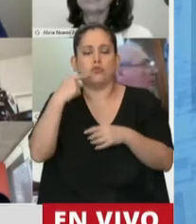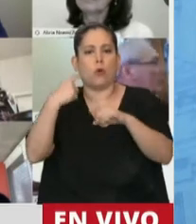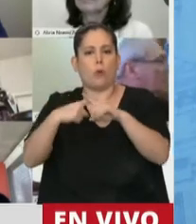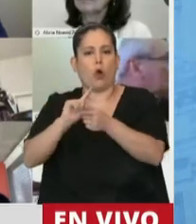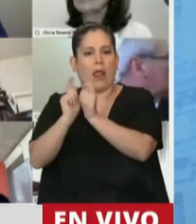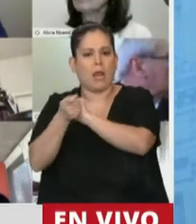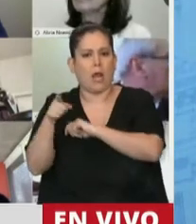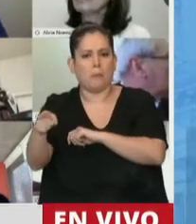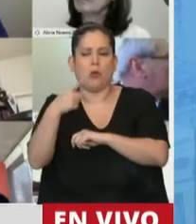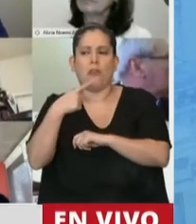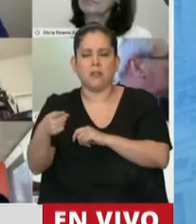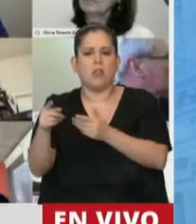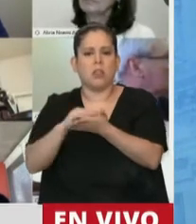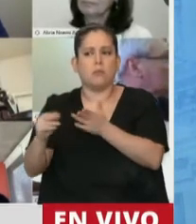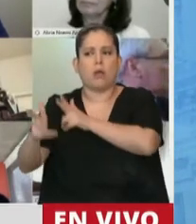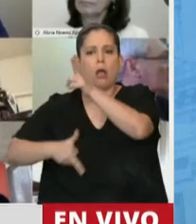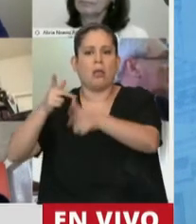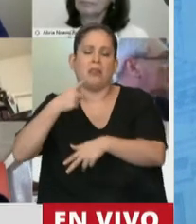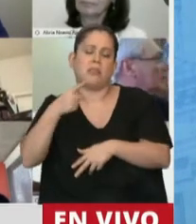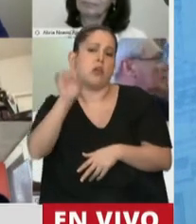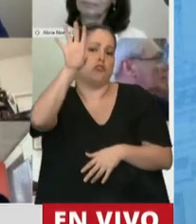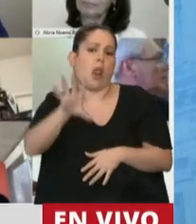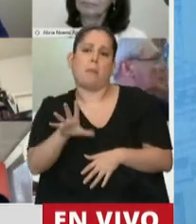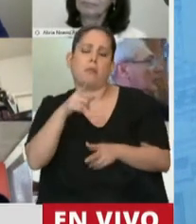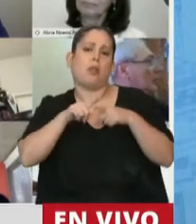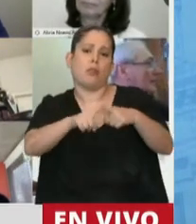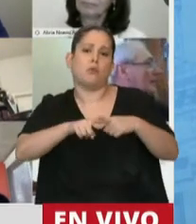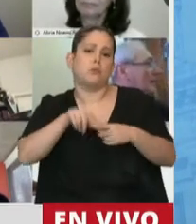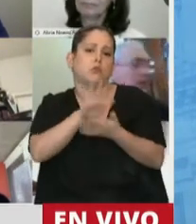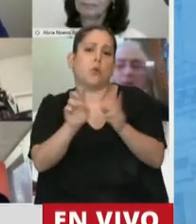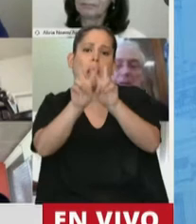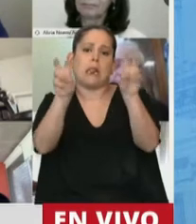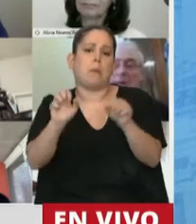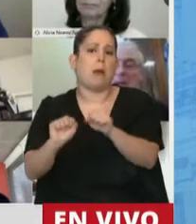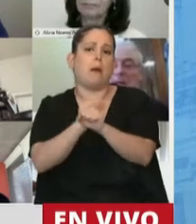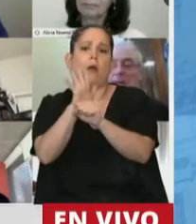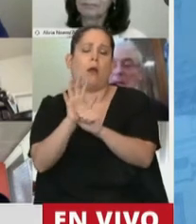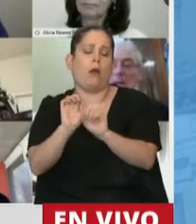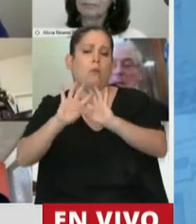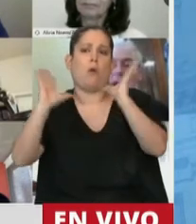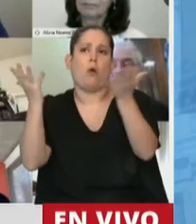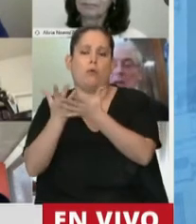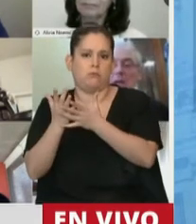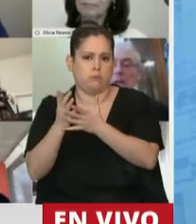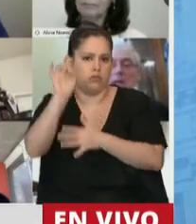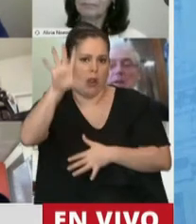legisladores decir que solamente iban a sentarse a discutir temas que tengan que ver con la pandemia y que no tienen que ver con la pandemia poder